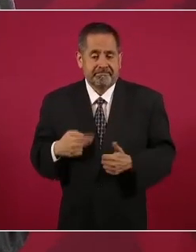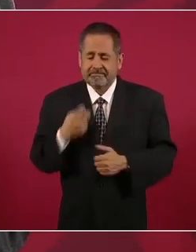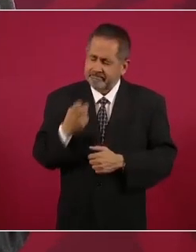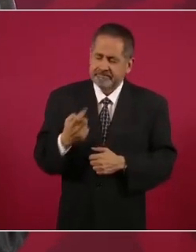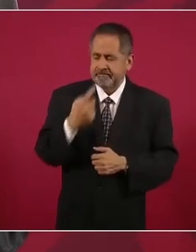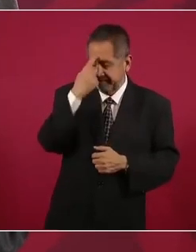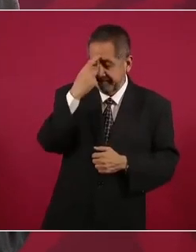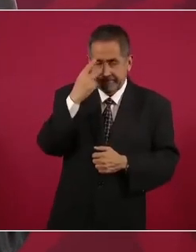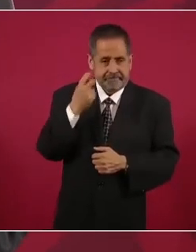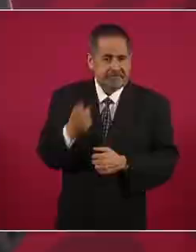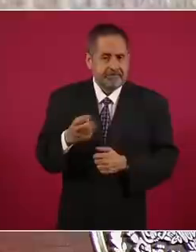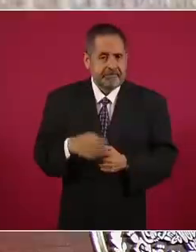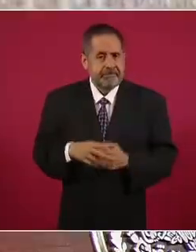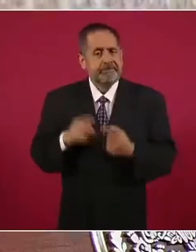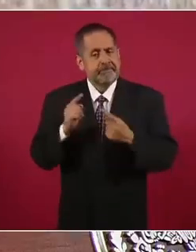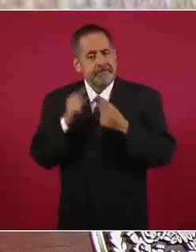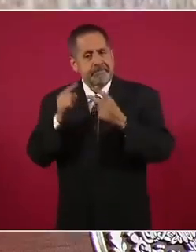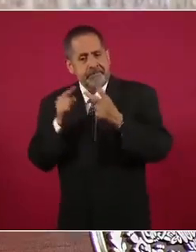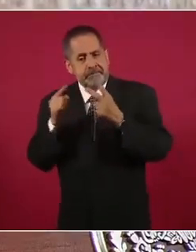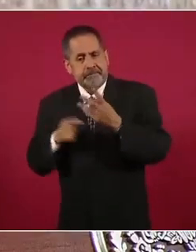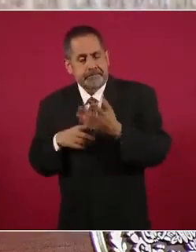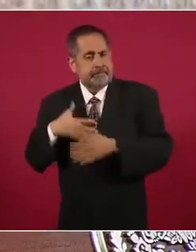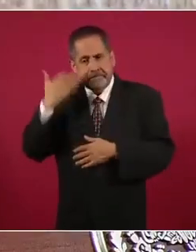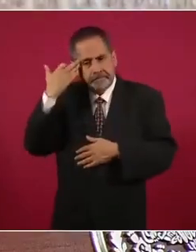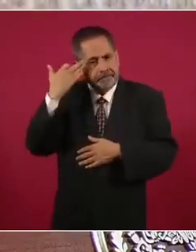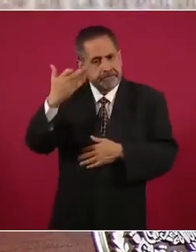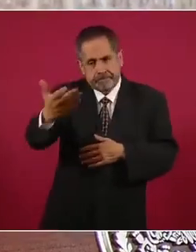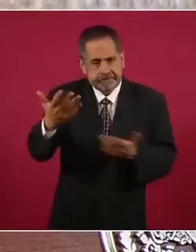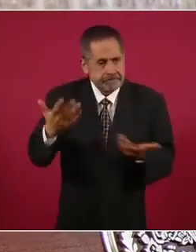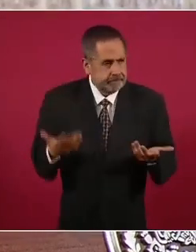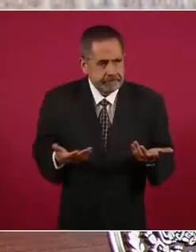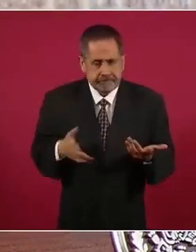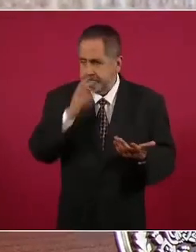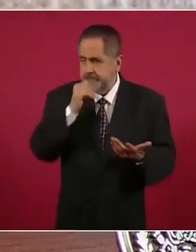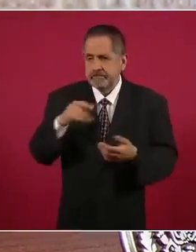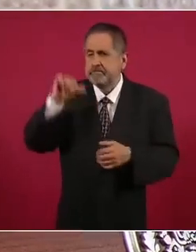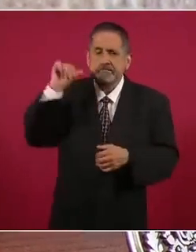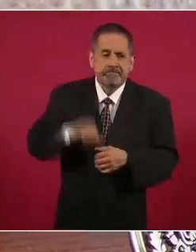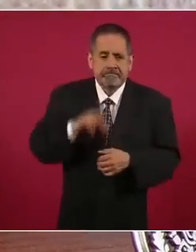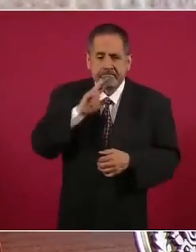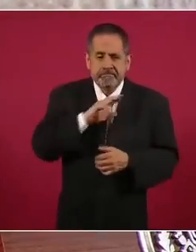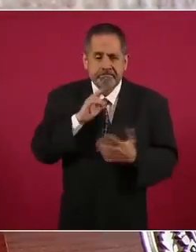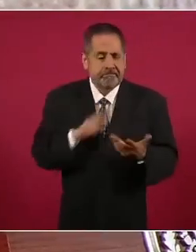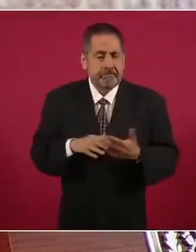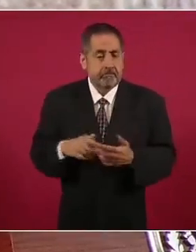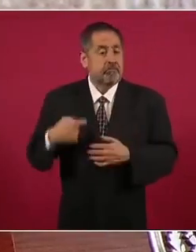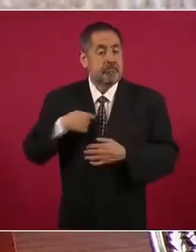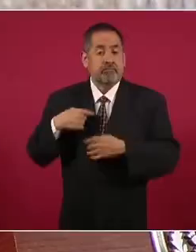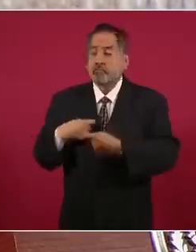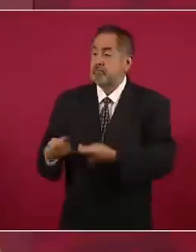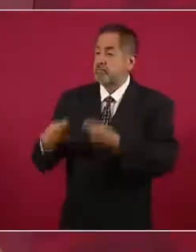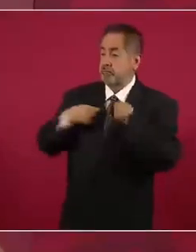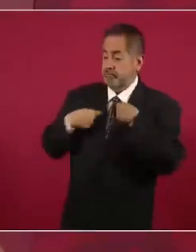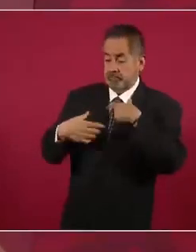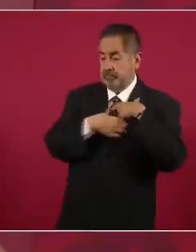Todo eso lleva tiempo. ¿Qué encontramos? Una policía federal